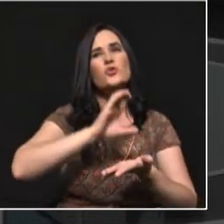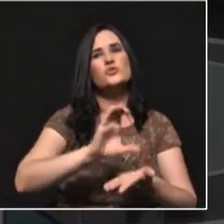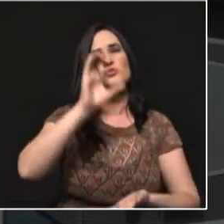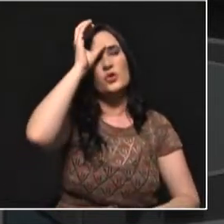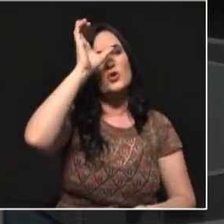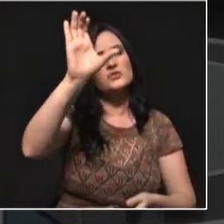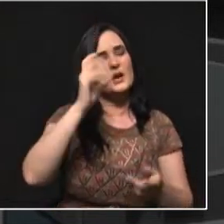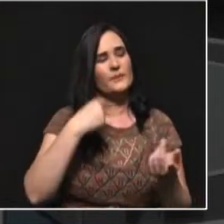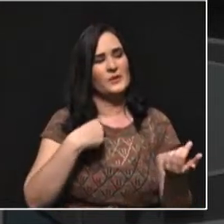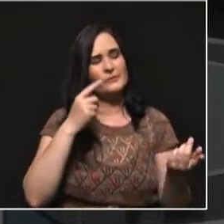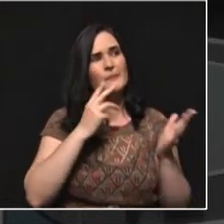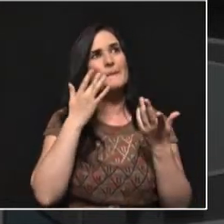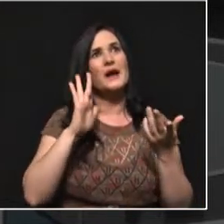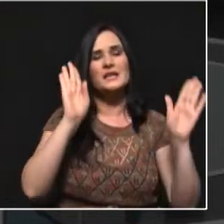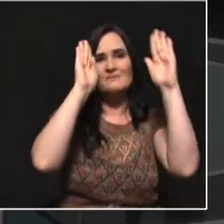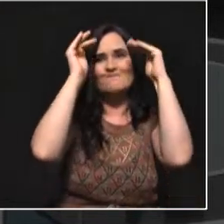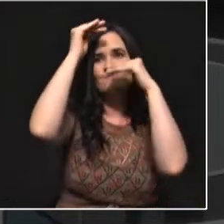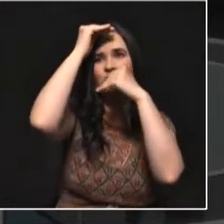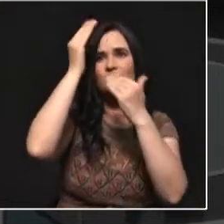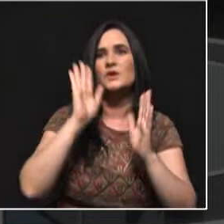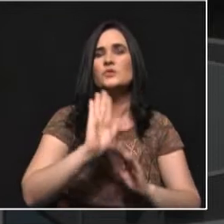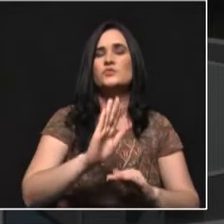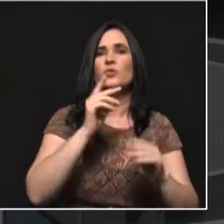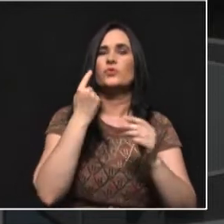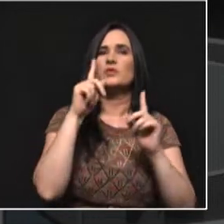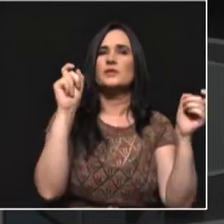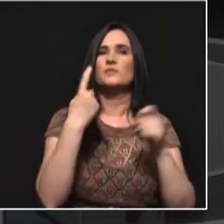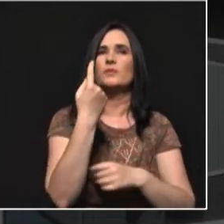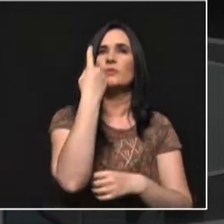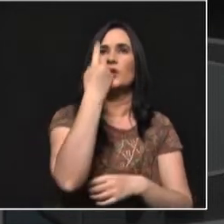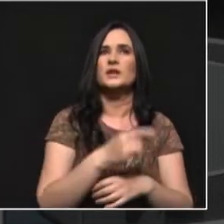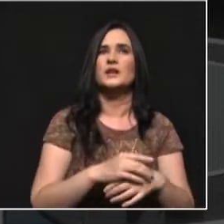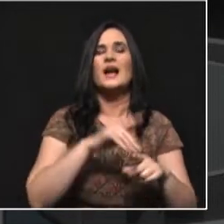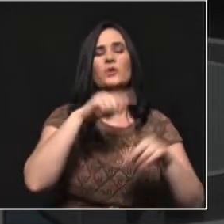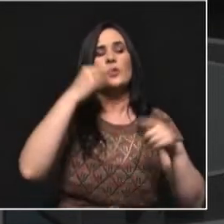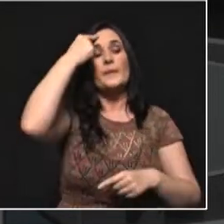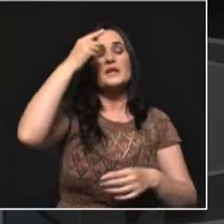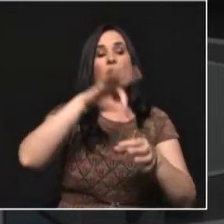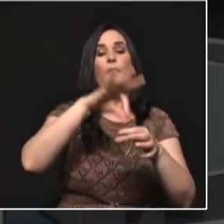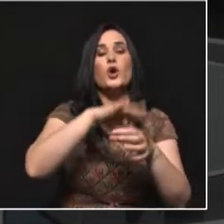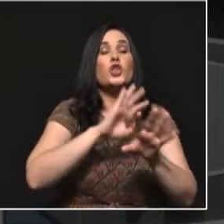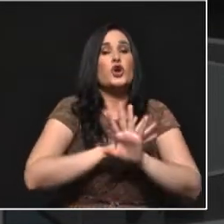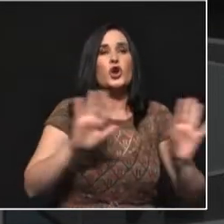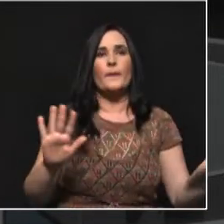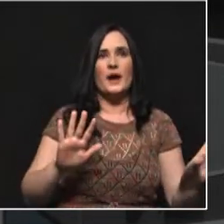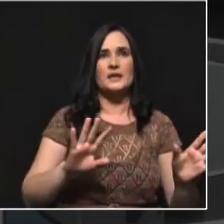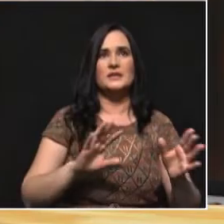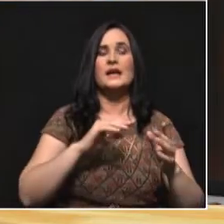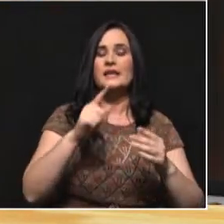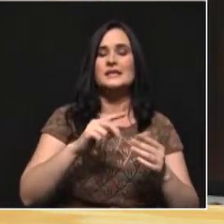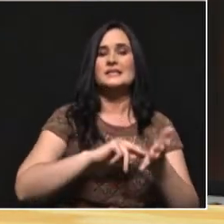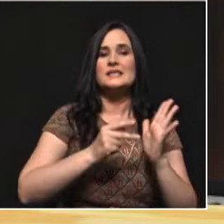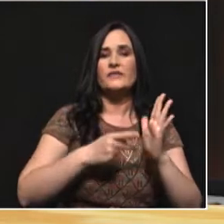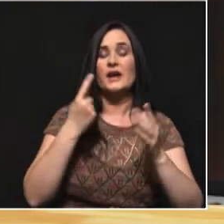y ese concepto limitado llega a que la política son unas elecciones, y no entendemos la política como un proceso